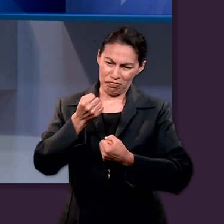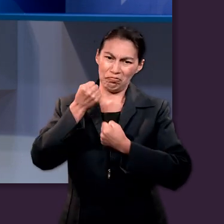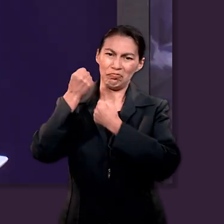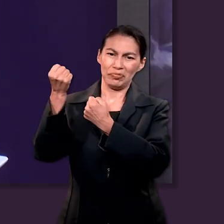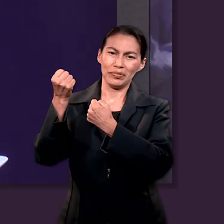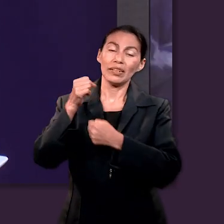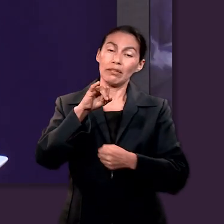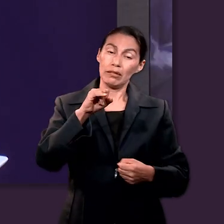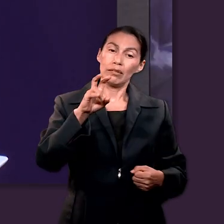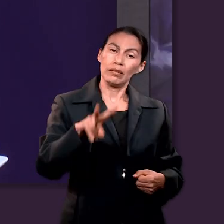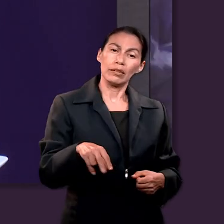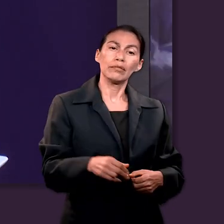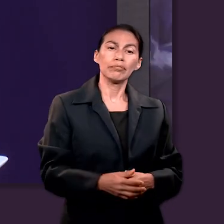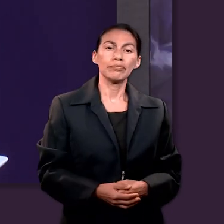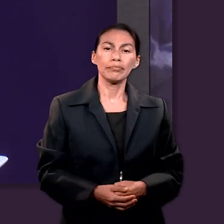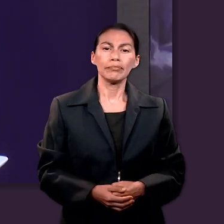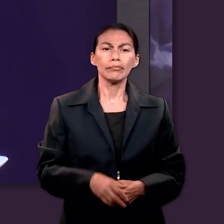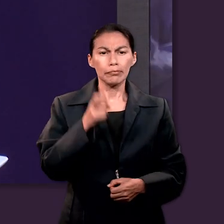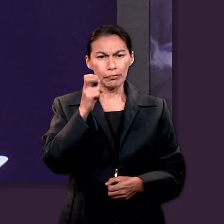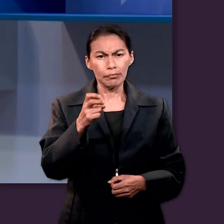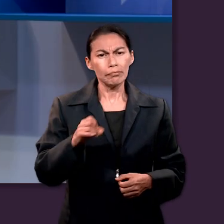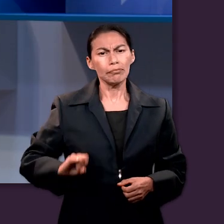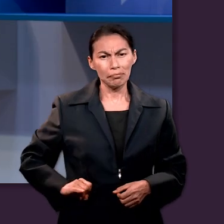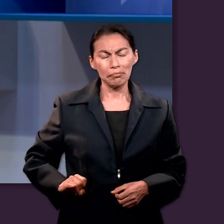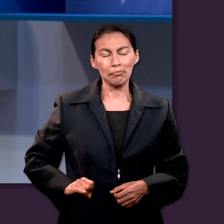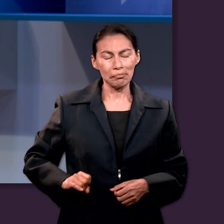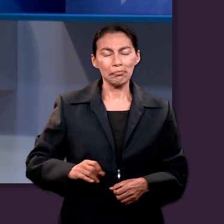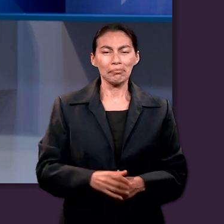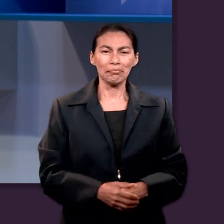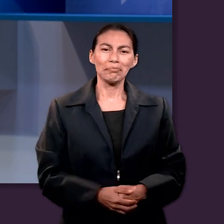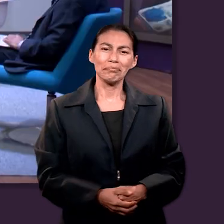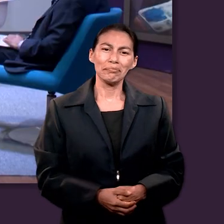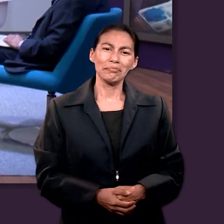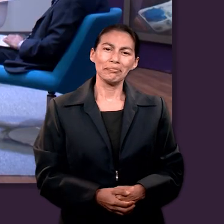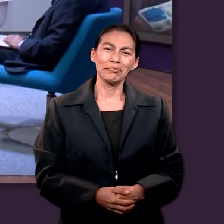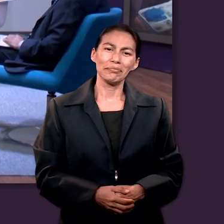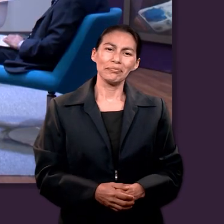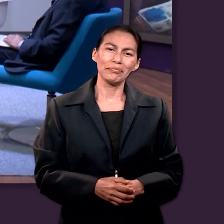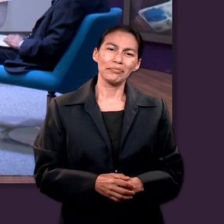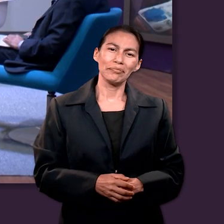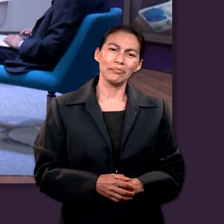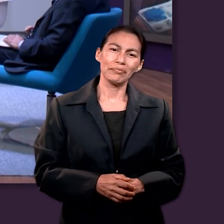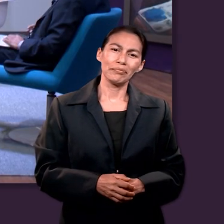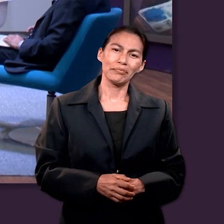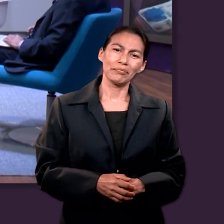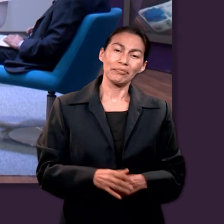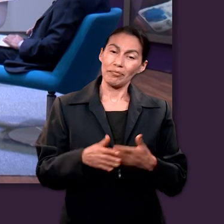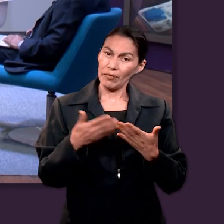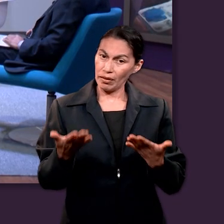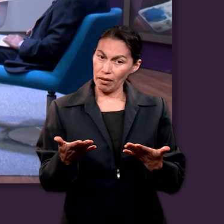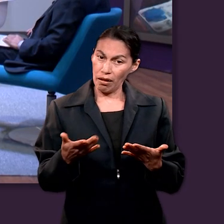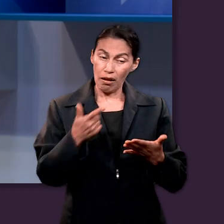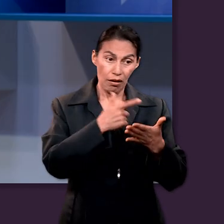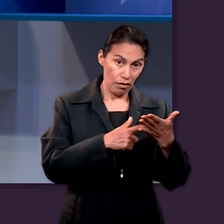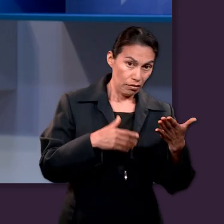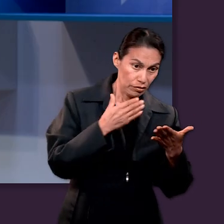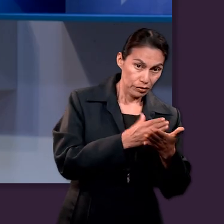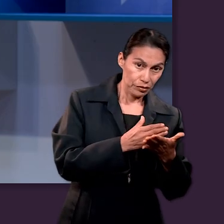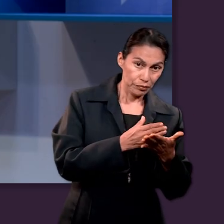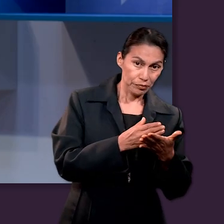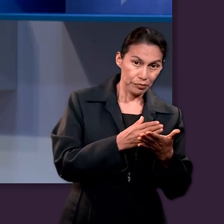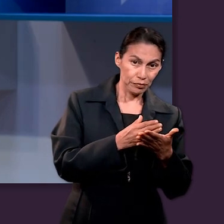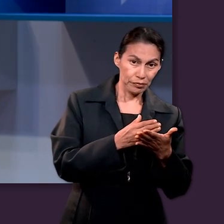y a través de la alabanza se fortalece la fe. Así es. ¿No? Es bien interesante. Ok. Pues,